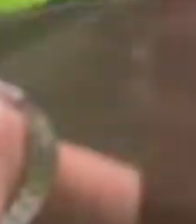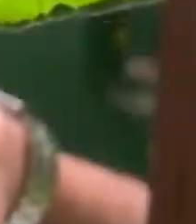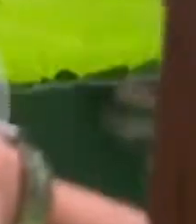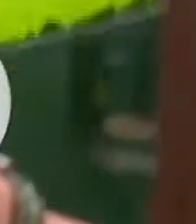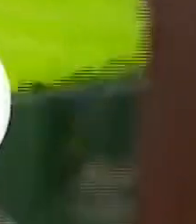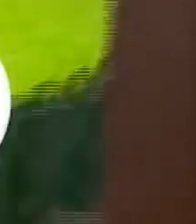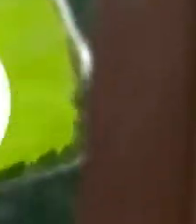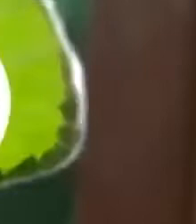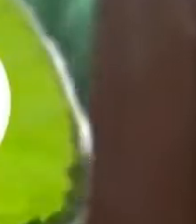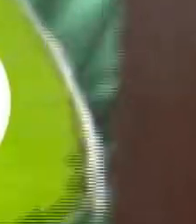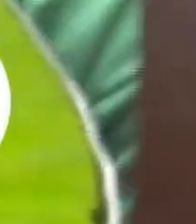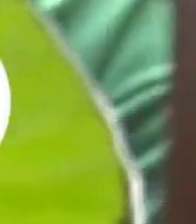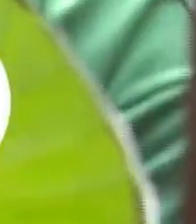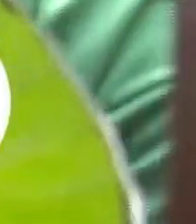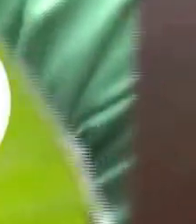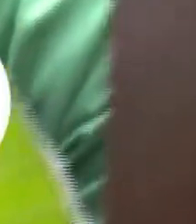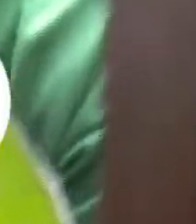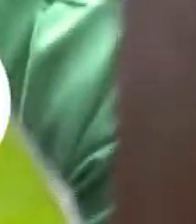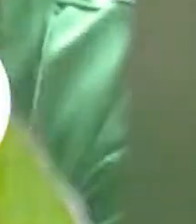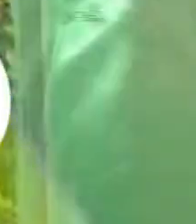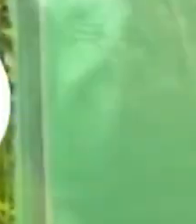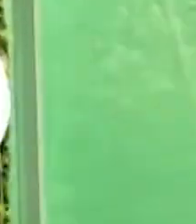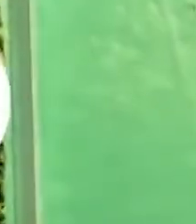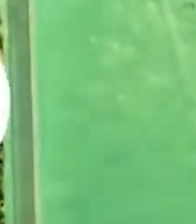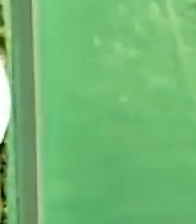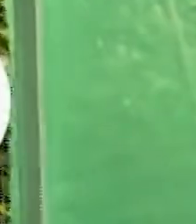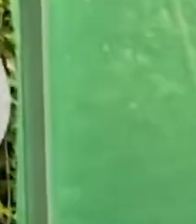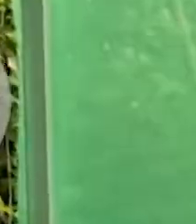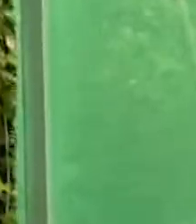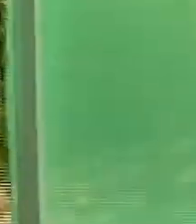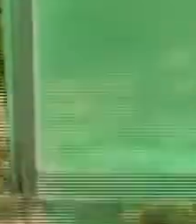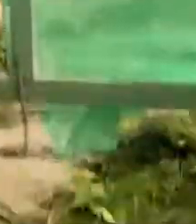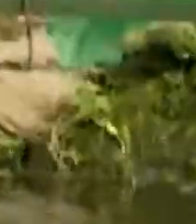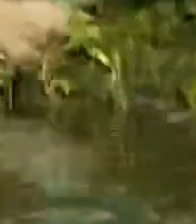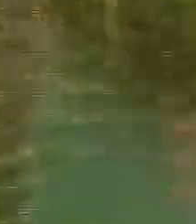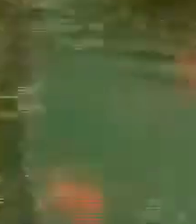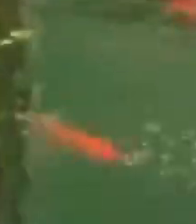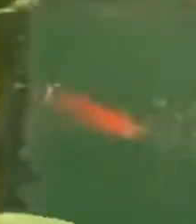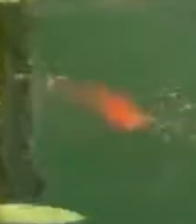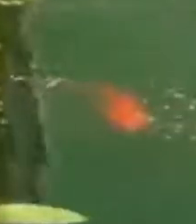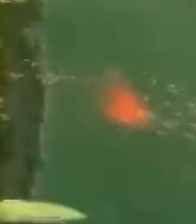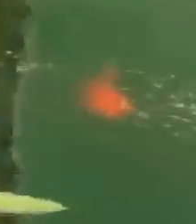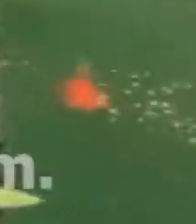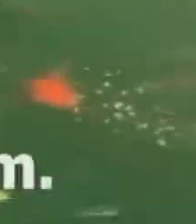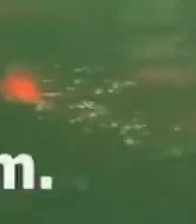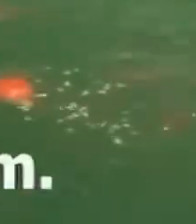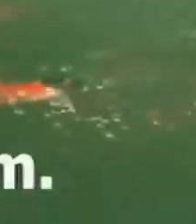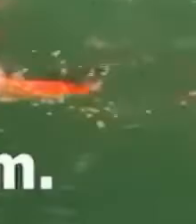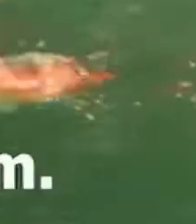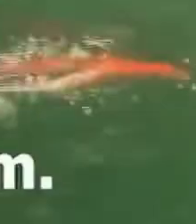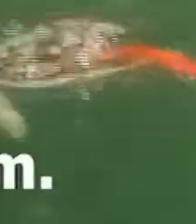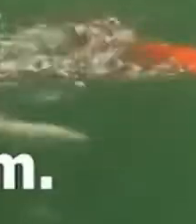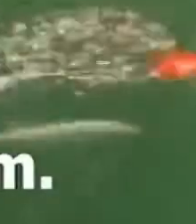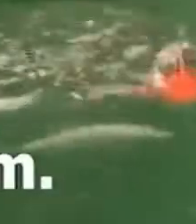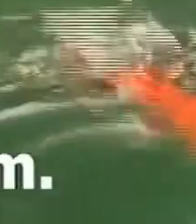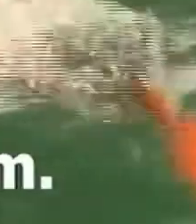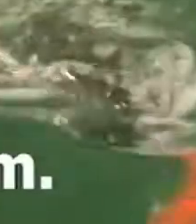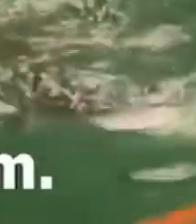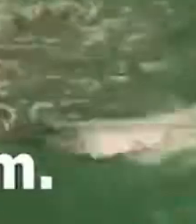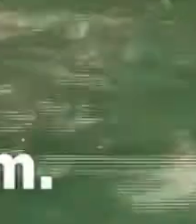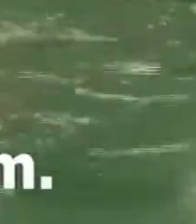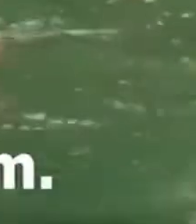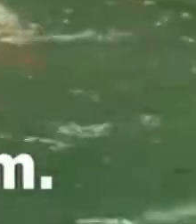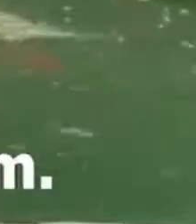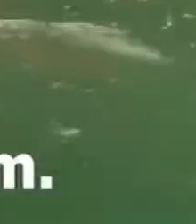programa de Ageco Y 13 Costa Rica Televisión Buena Vida De lunes a viernes